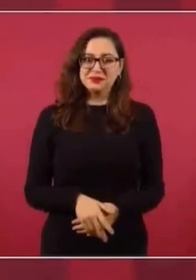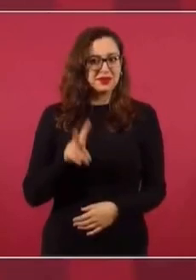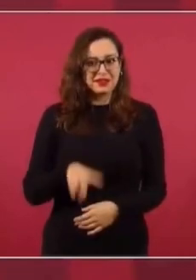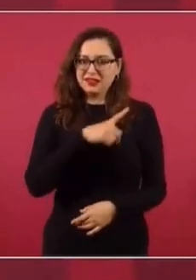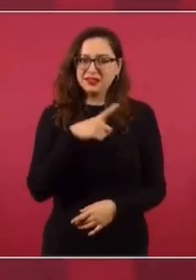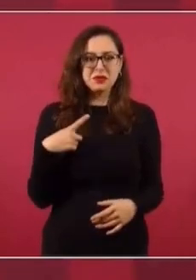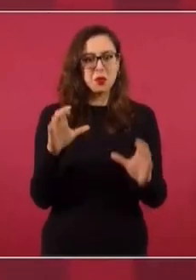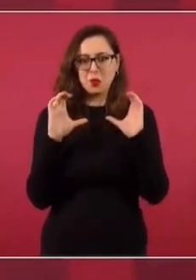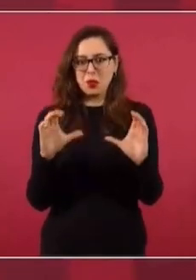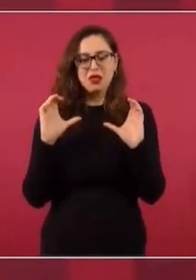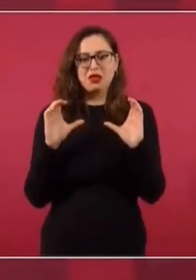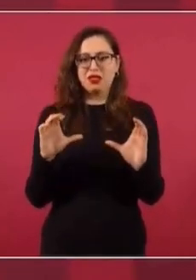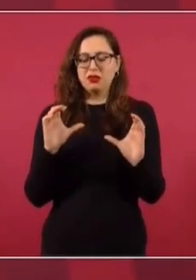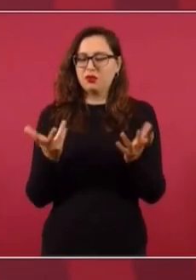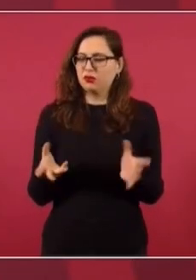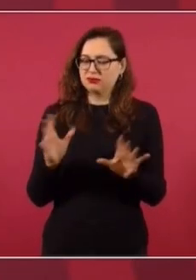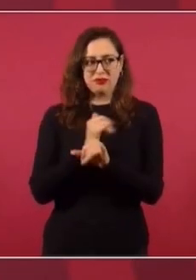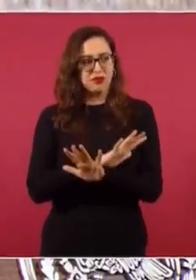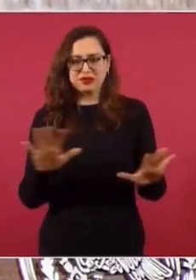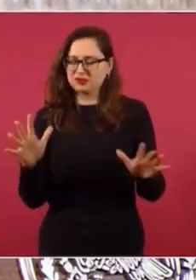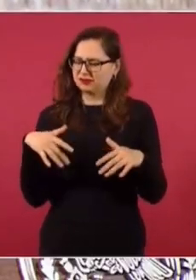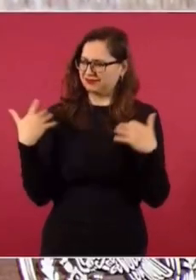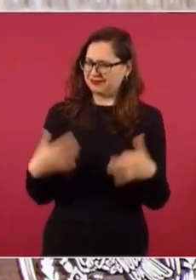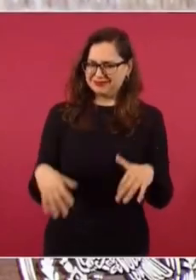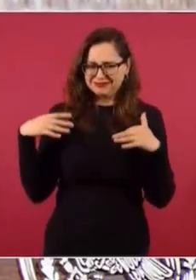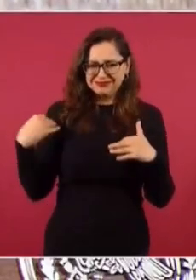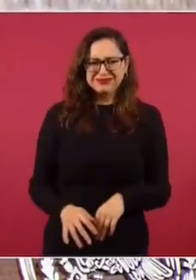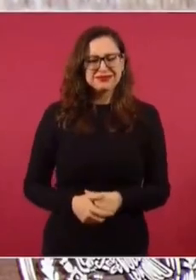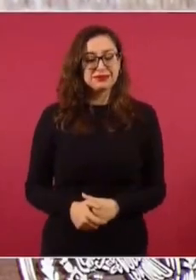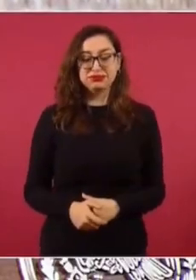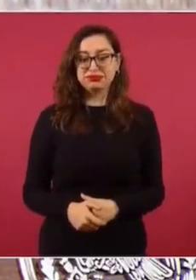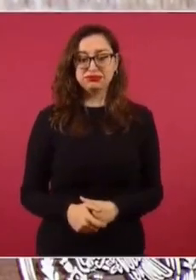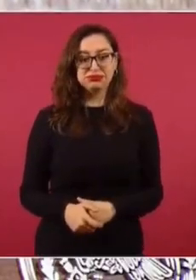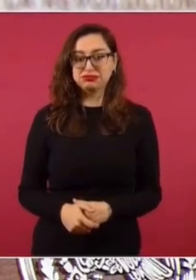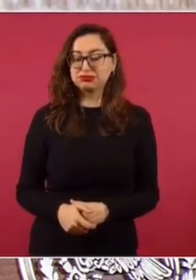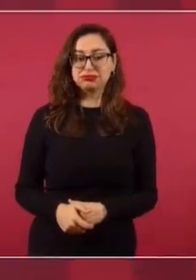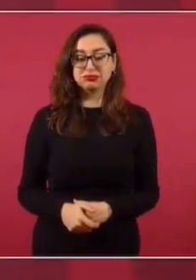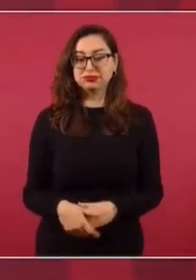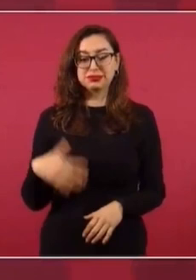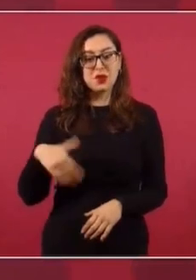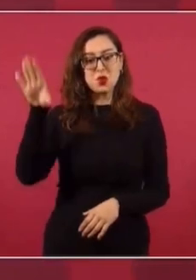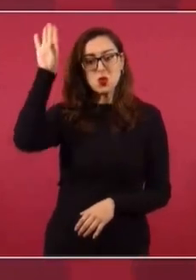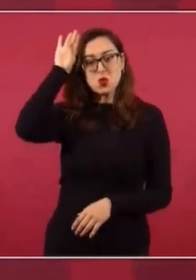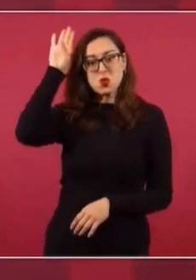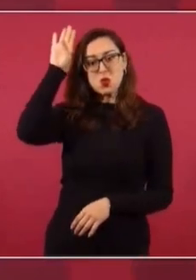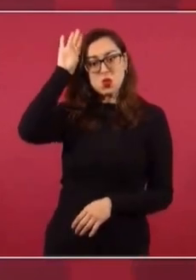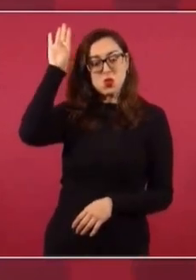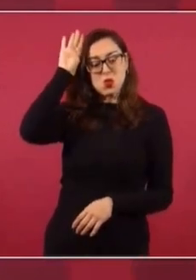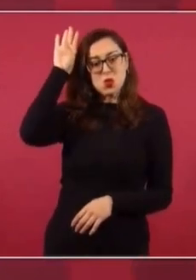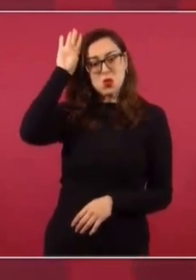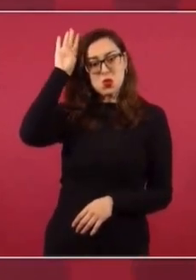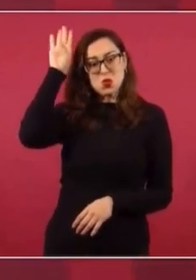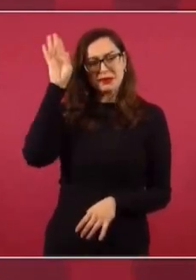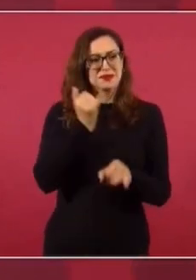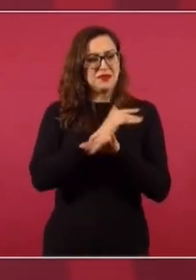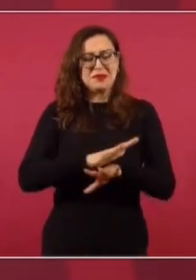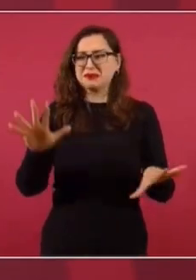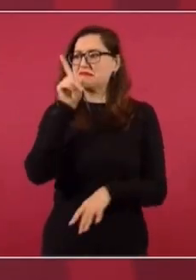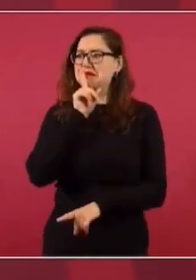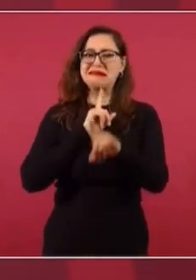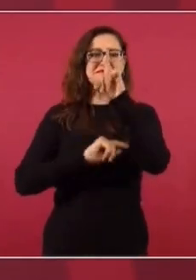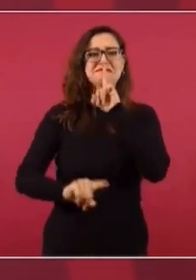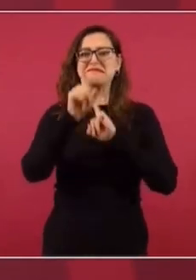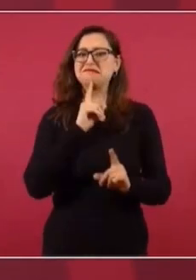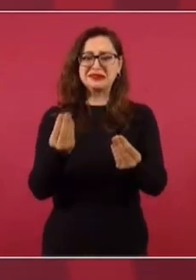el manejo de la información. Es que, como nunca, desinforman y manipulan.